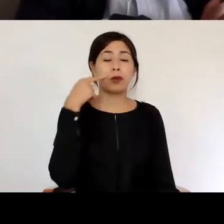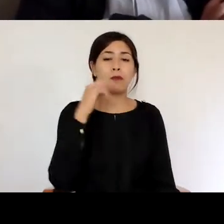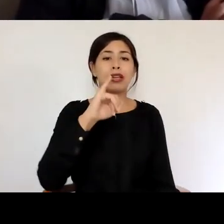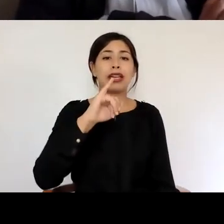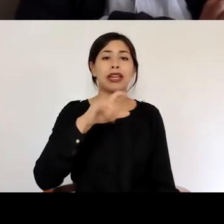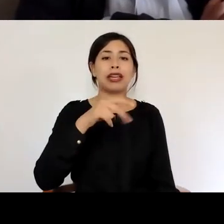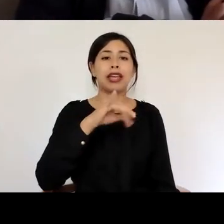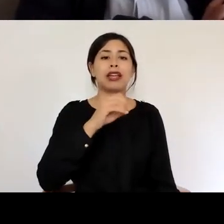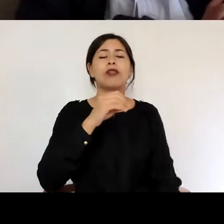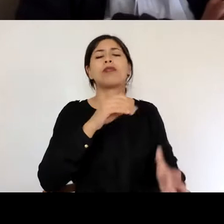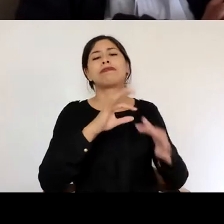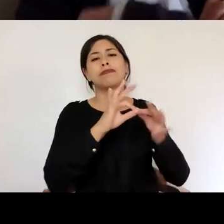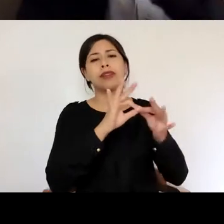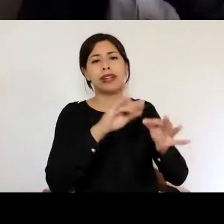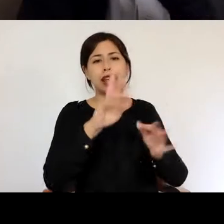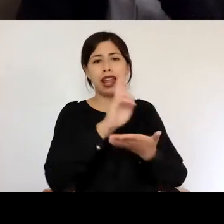anunciado el rector,